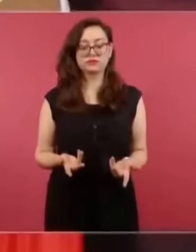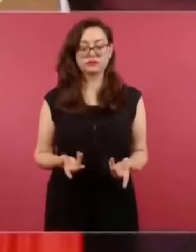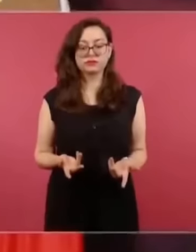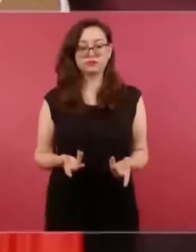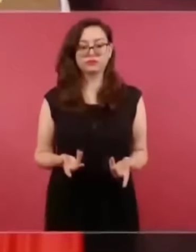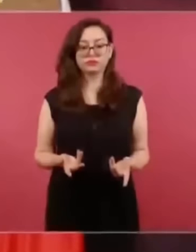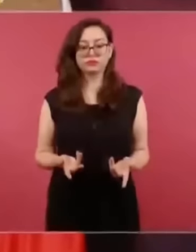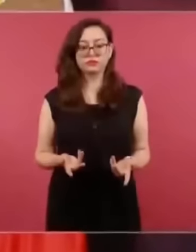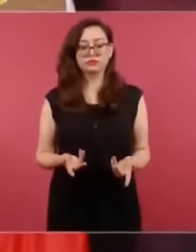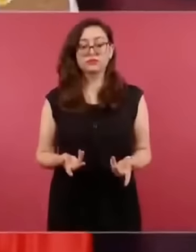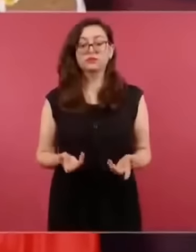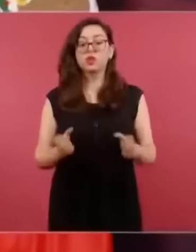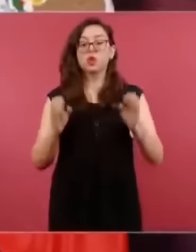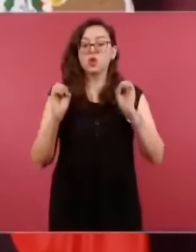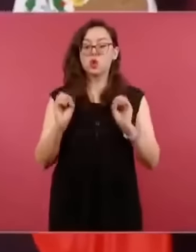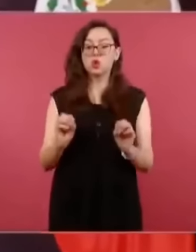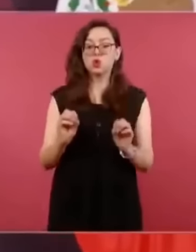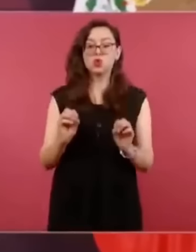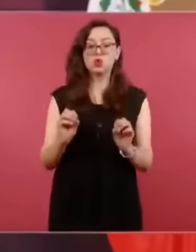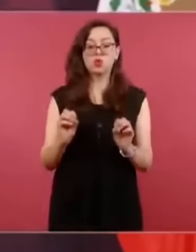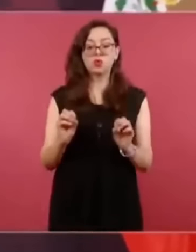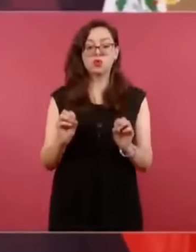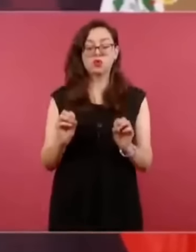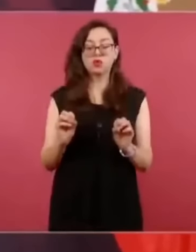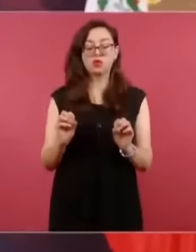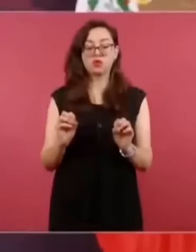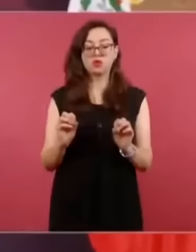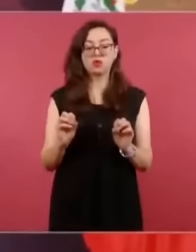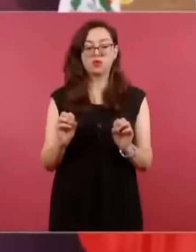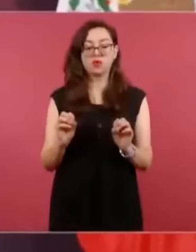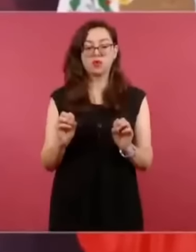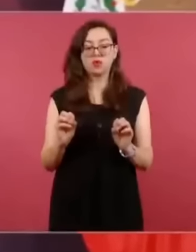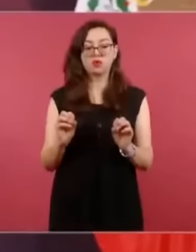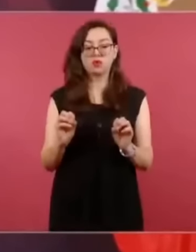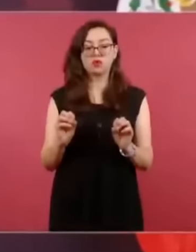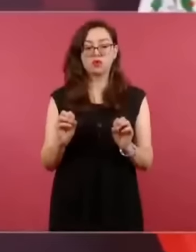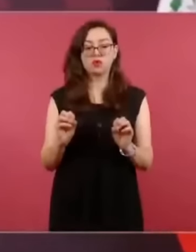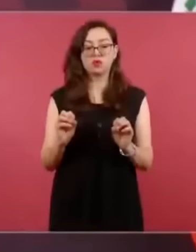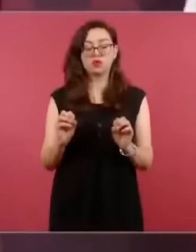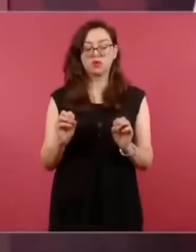o siguen con la política aquella no lo puedo decir